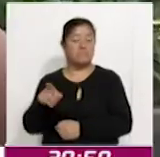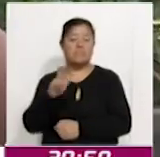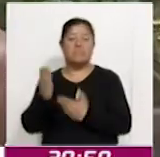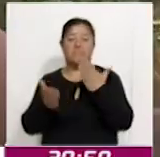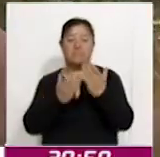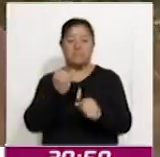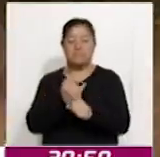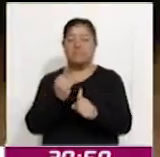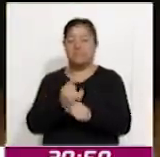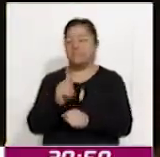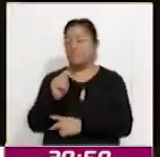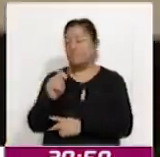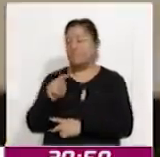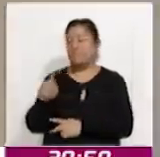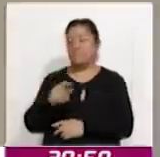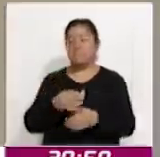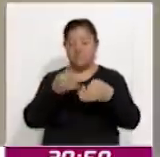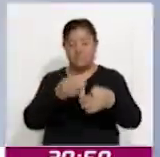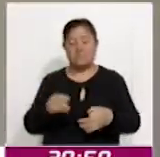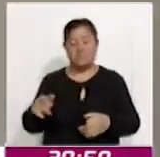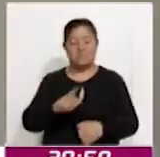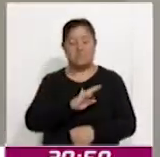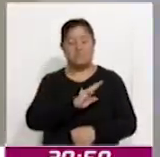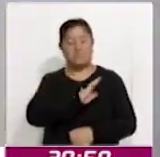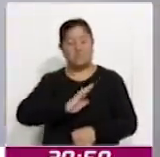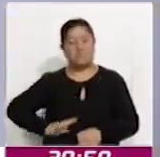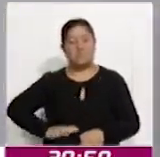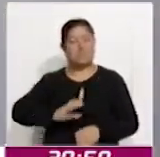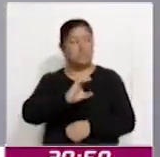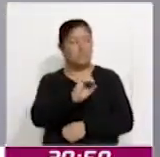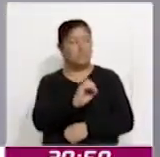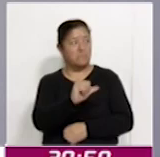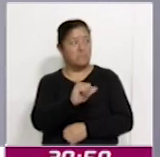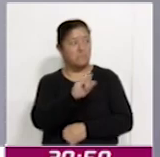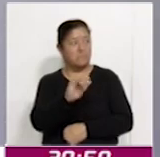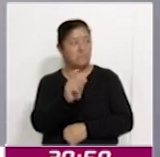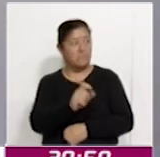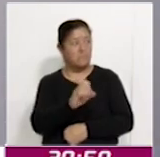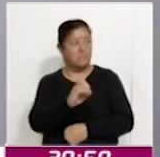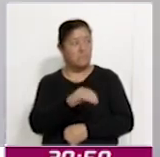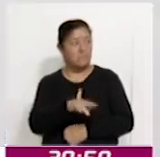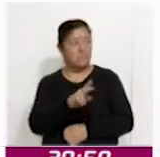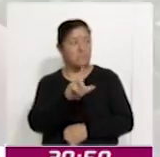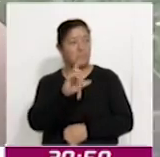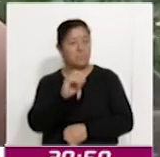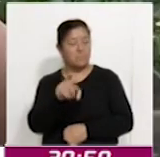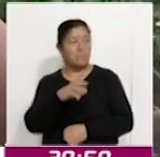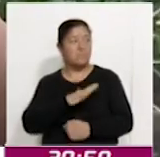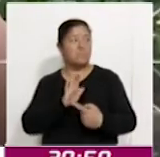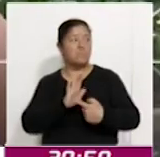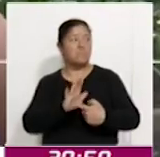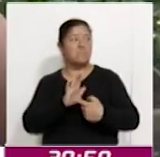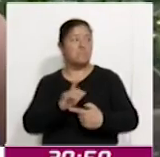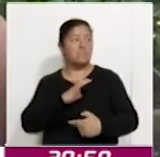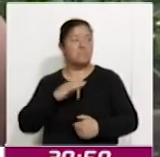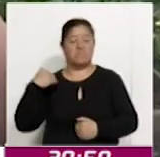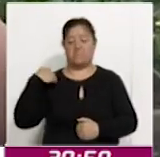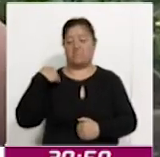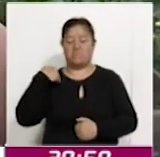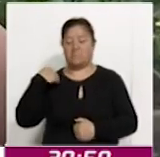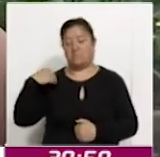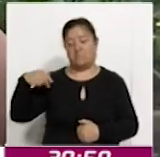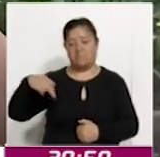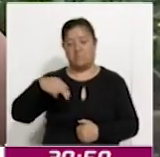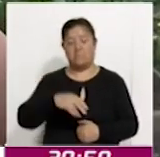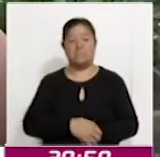unidad CITAL-TEPEC y originaria del municipio de Coajumulco, enfatizó la diversidad de propuestas mostradas en la pasarela. Hoy venimos a la ciudad